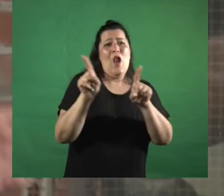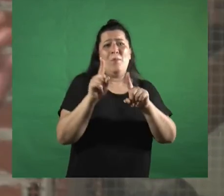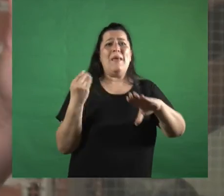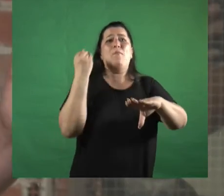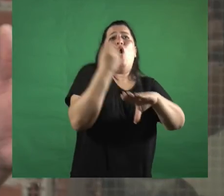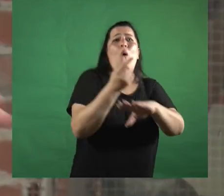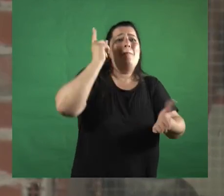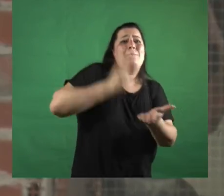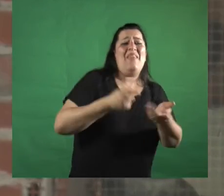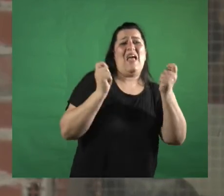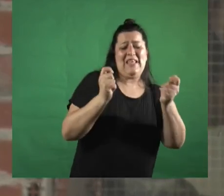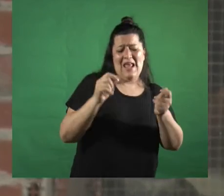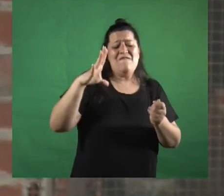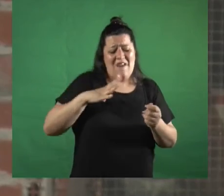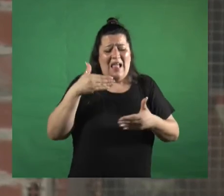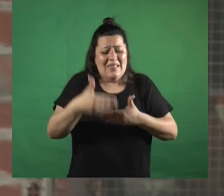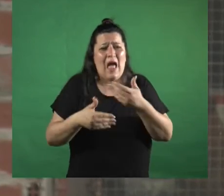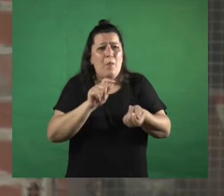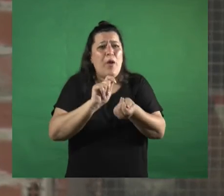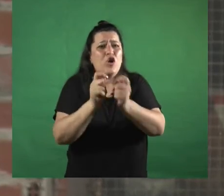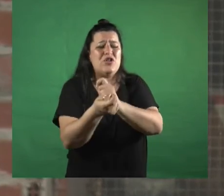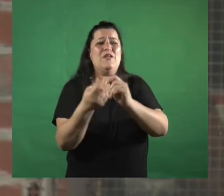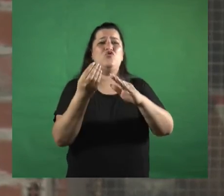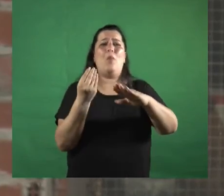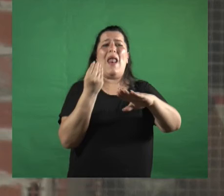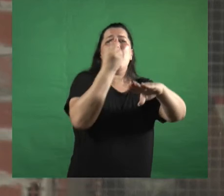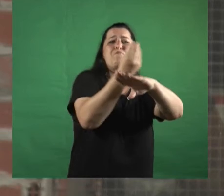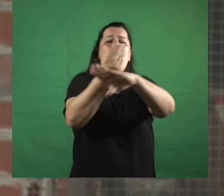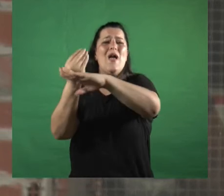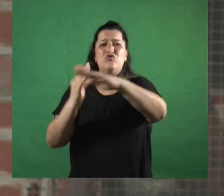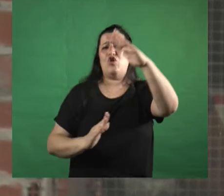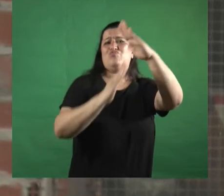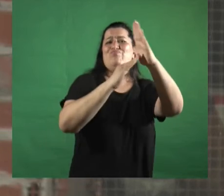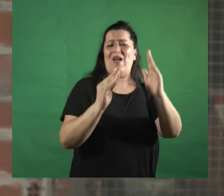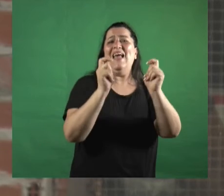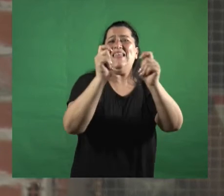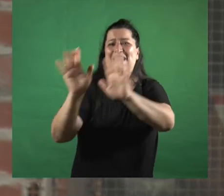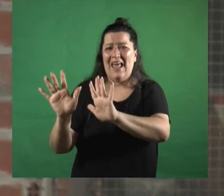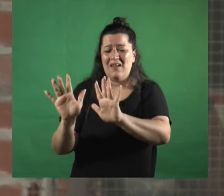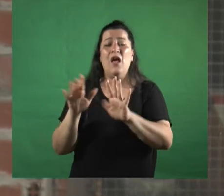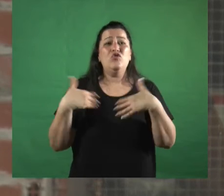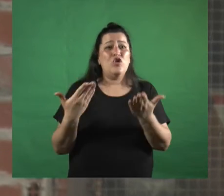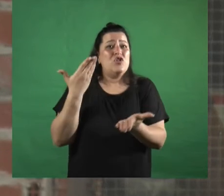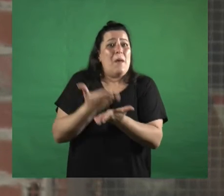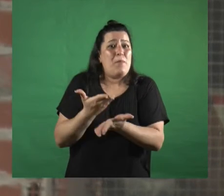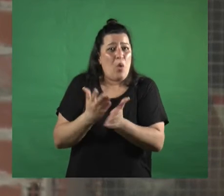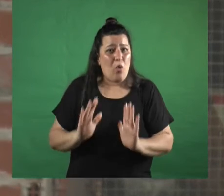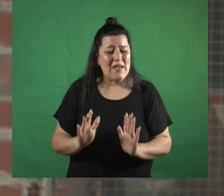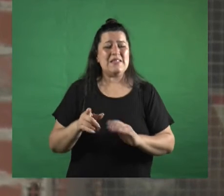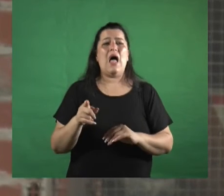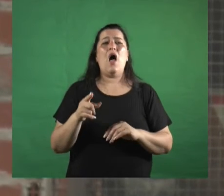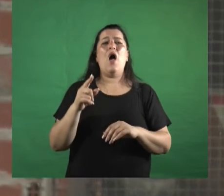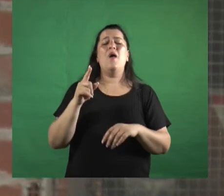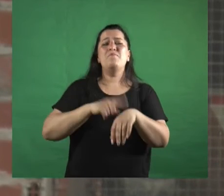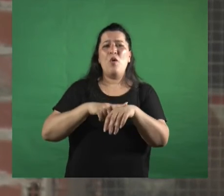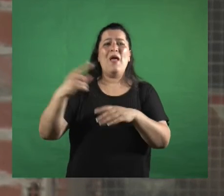todavía en ese proceso y hacia ahí apuntamos así que la propuesta fue tuya desde el primer momento de sumarme